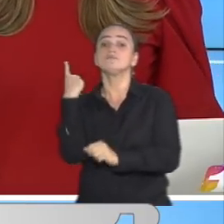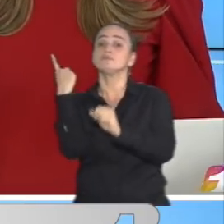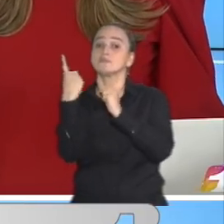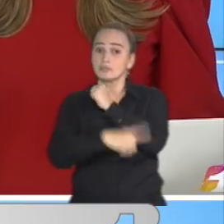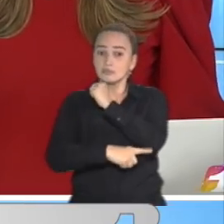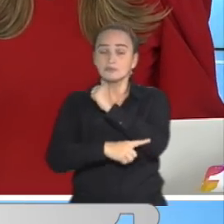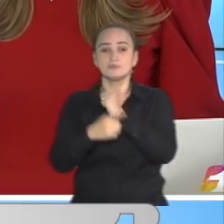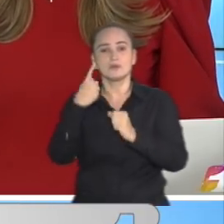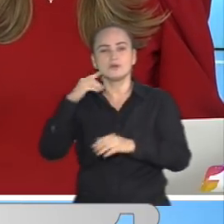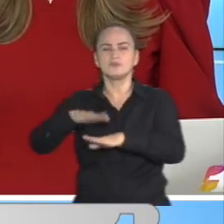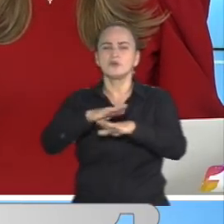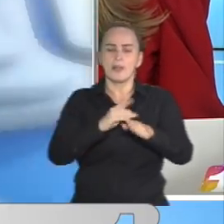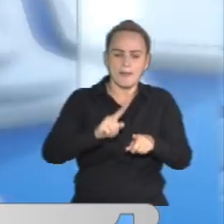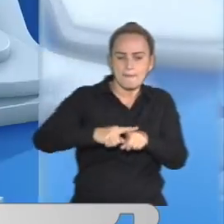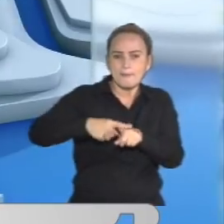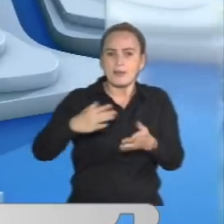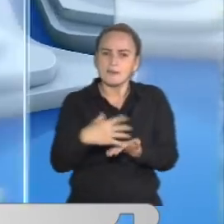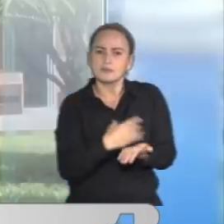tardes. ¿Cuánto ha recolectado?